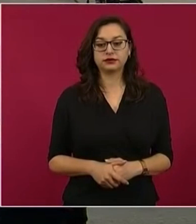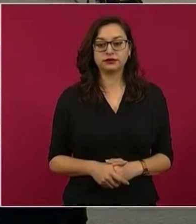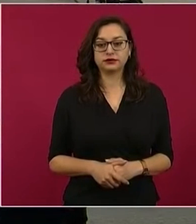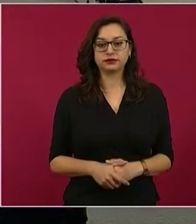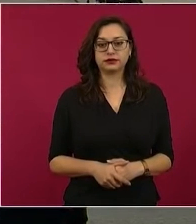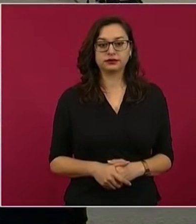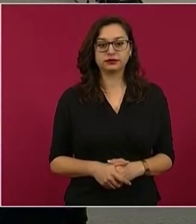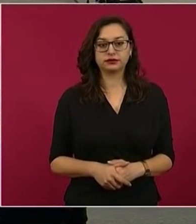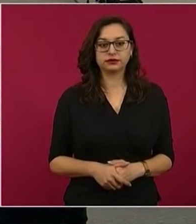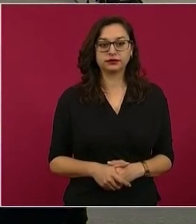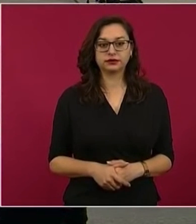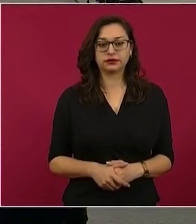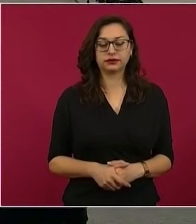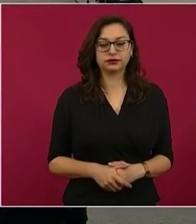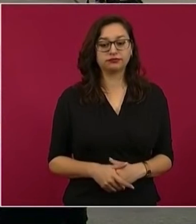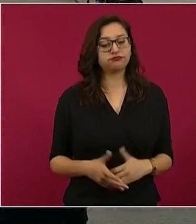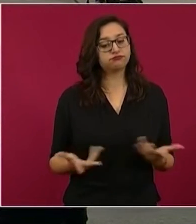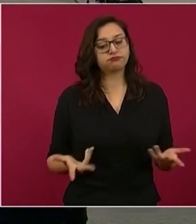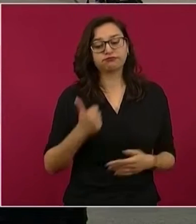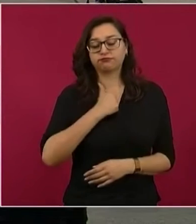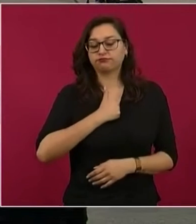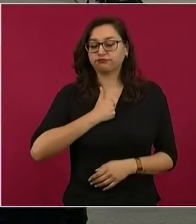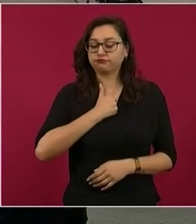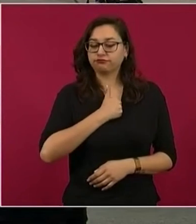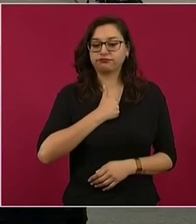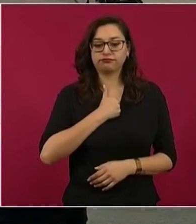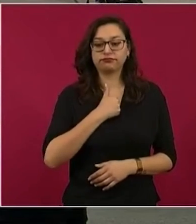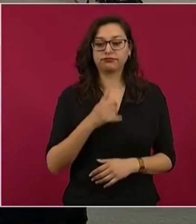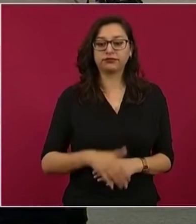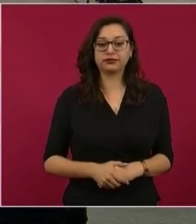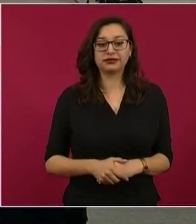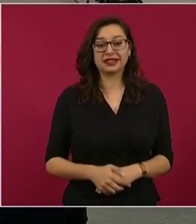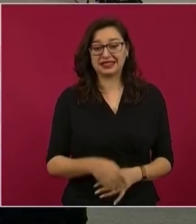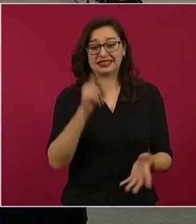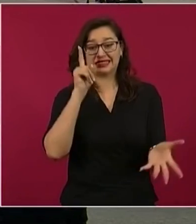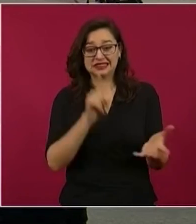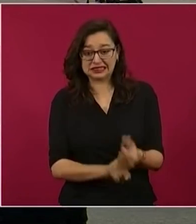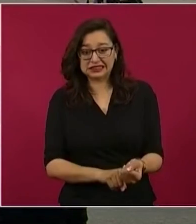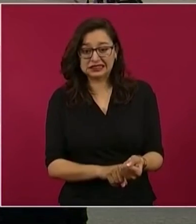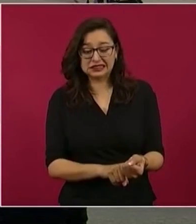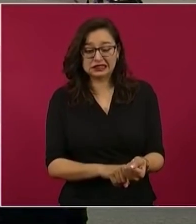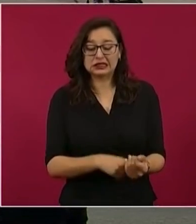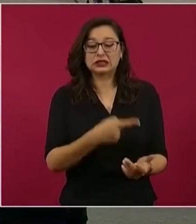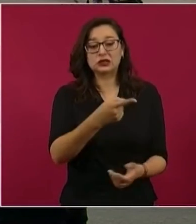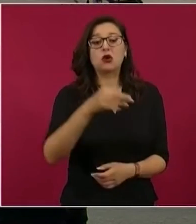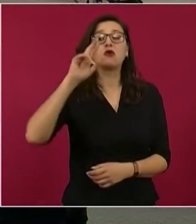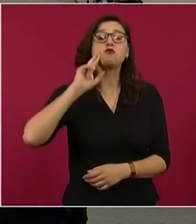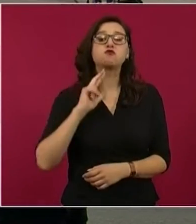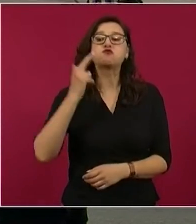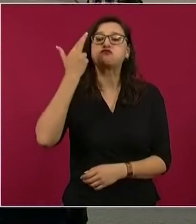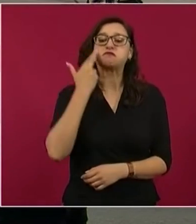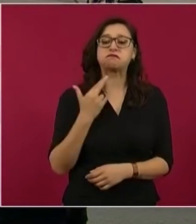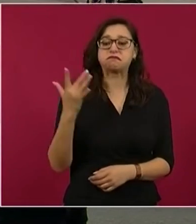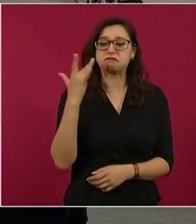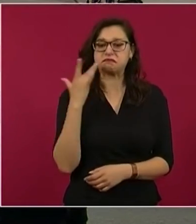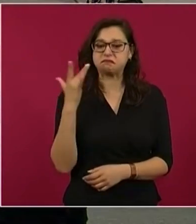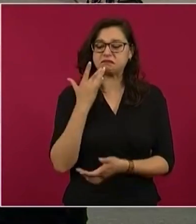Esta es la verdad bastante lamentable, revelan clasismo y racismo por entrega de la IFA.